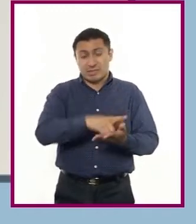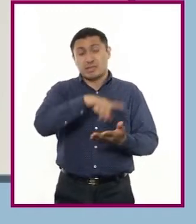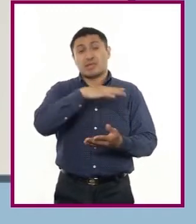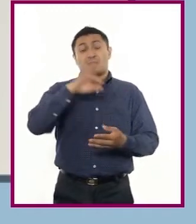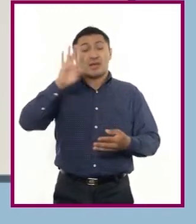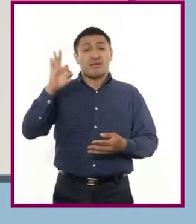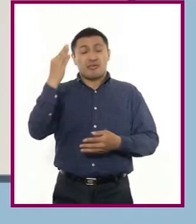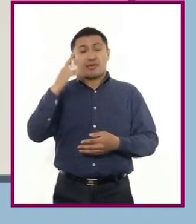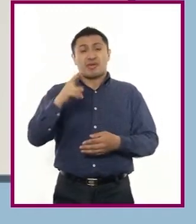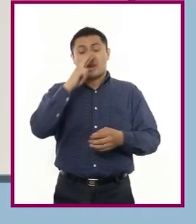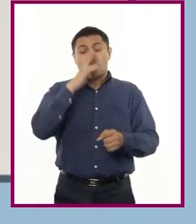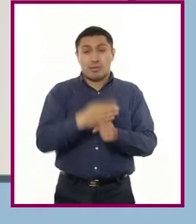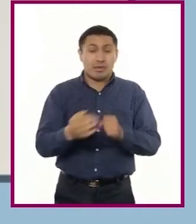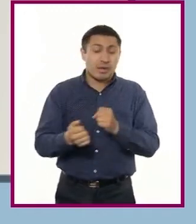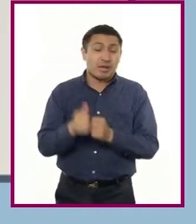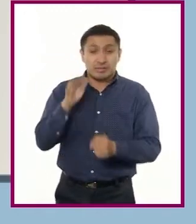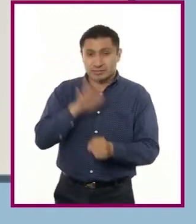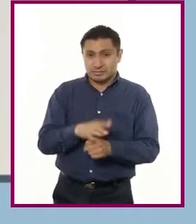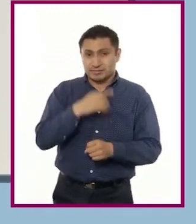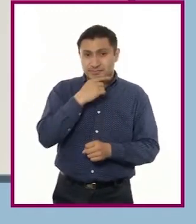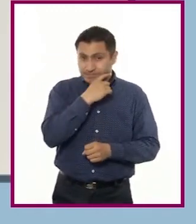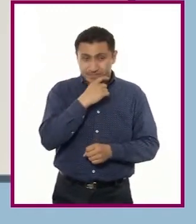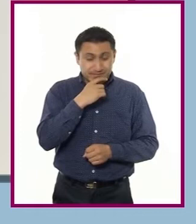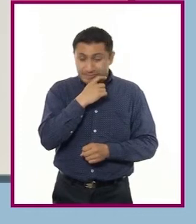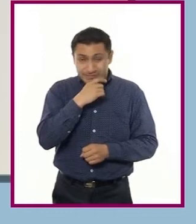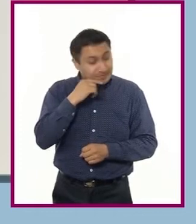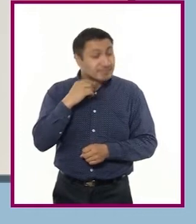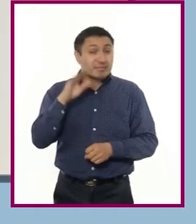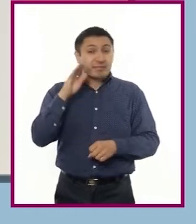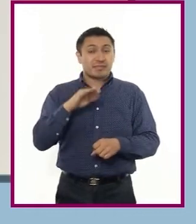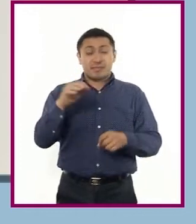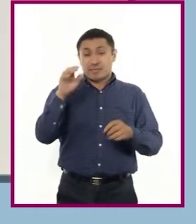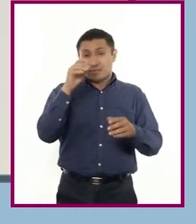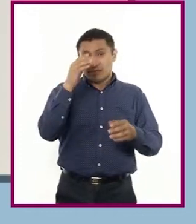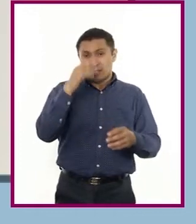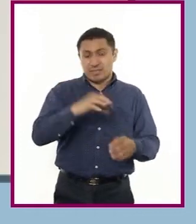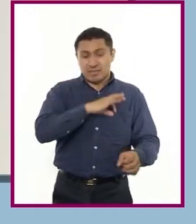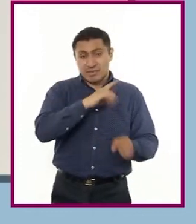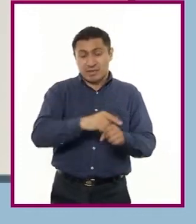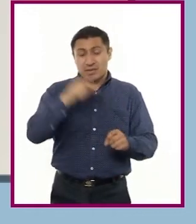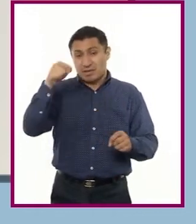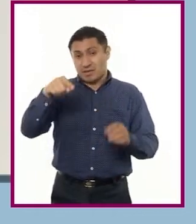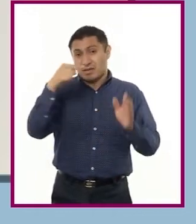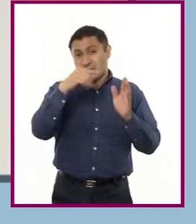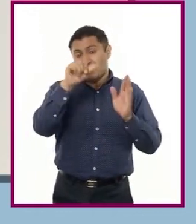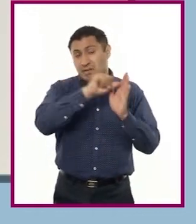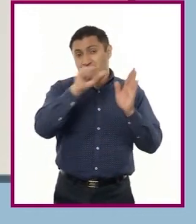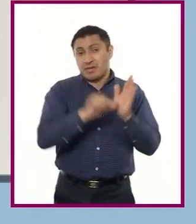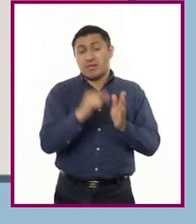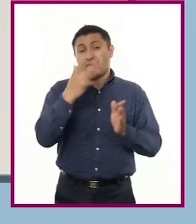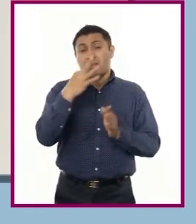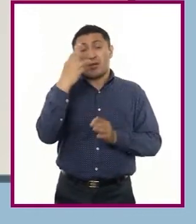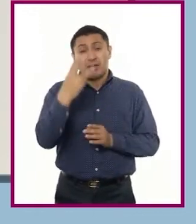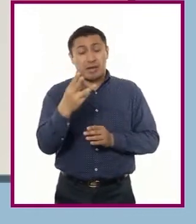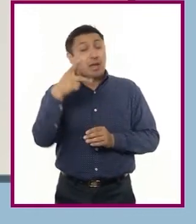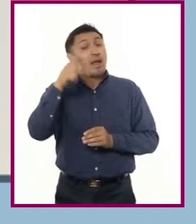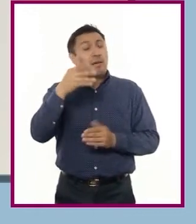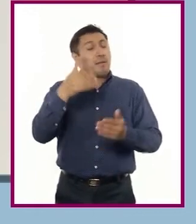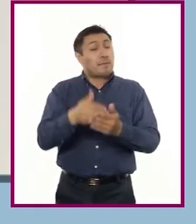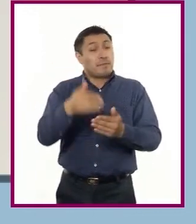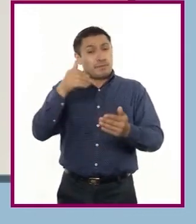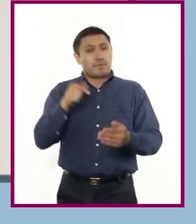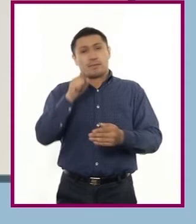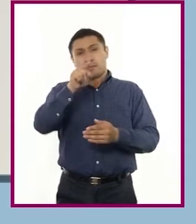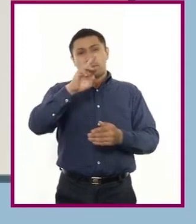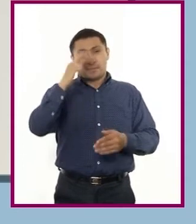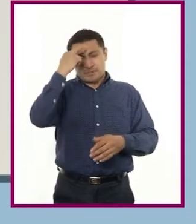de Responsabilidades Administrativas, específicamente en el artículo 53. Pero antes de pasar a comentarlas, te recuerdo